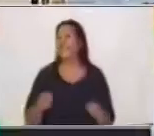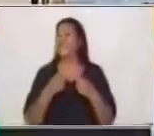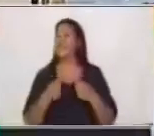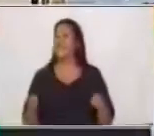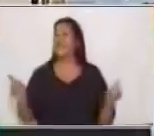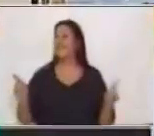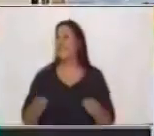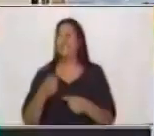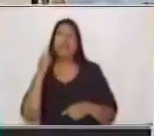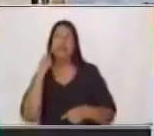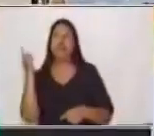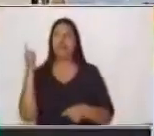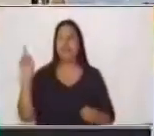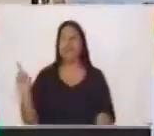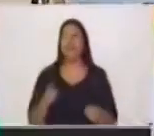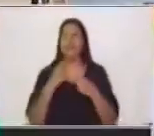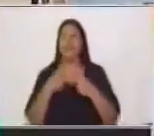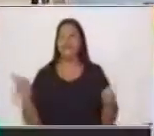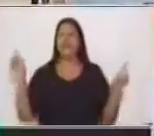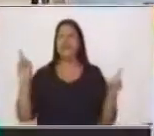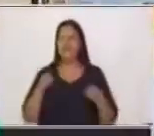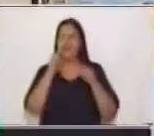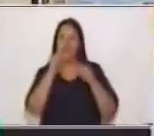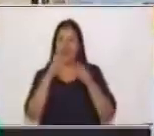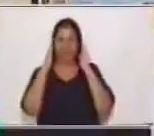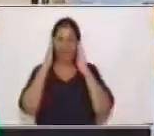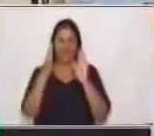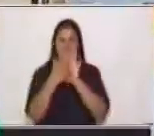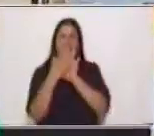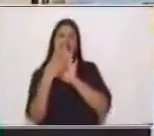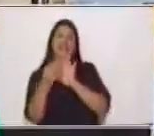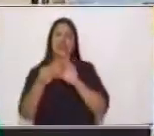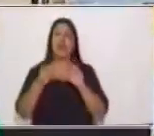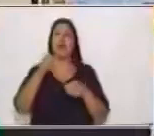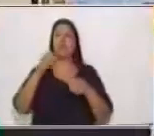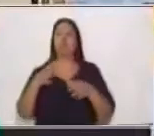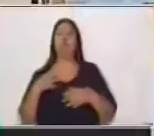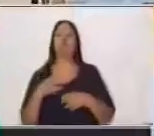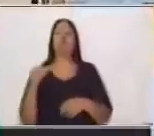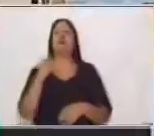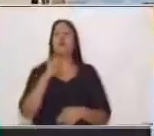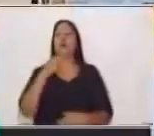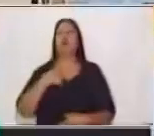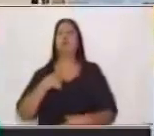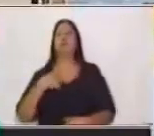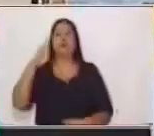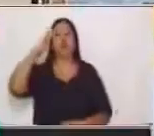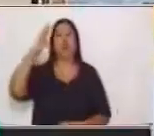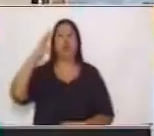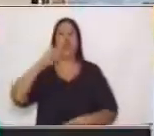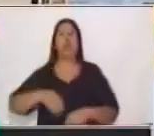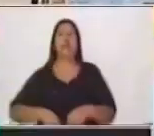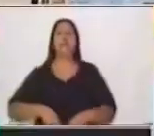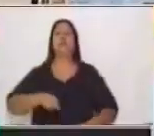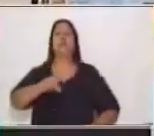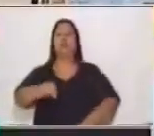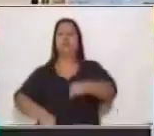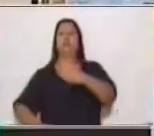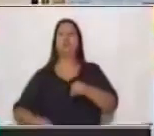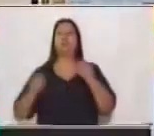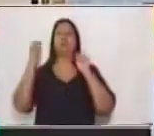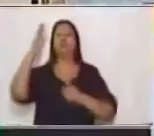Podemos seguir marchando como soldaditos. Así puedes ejercitarte también en casa. Compañía.